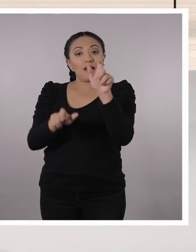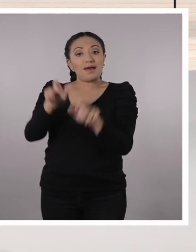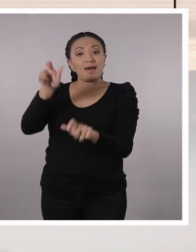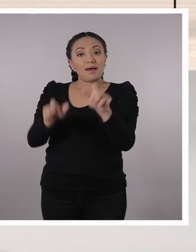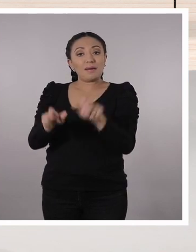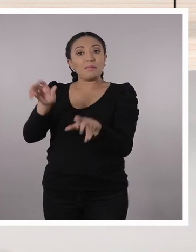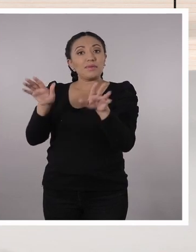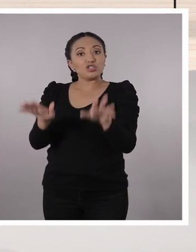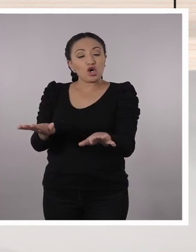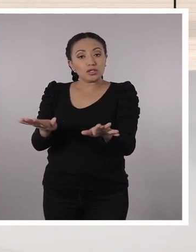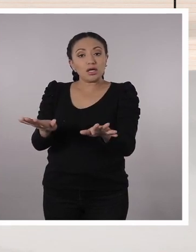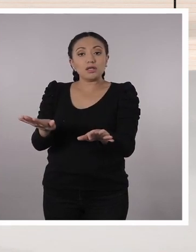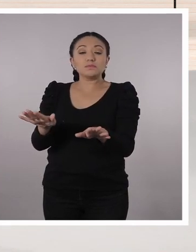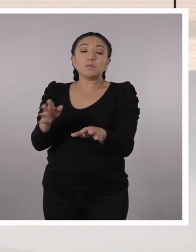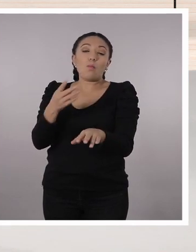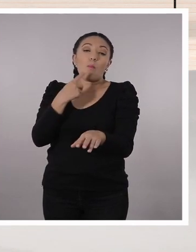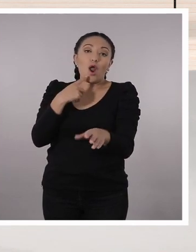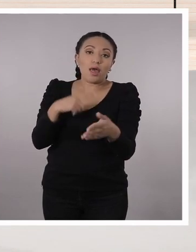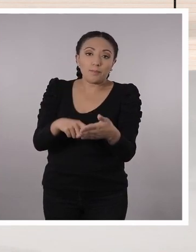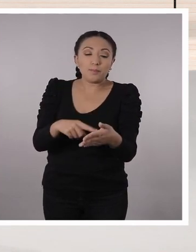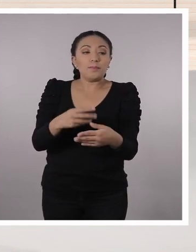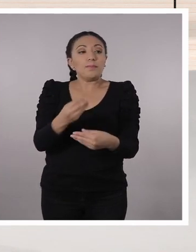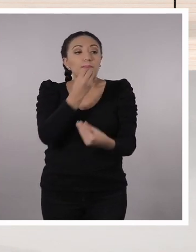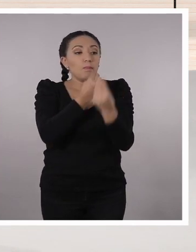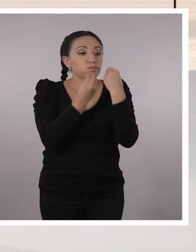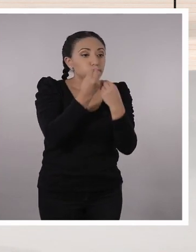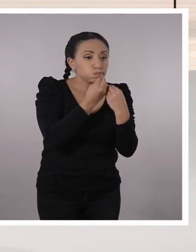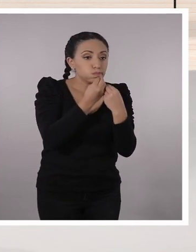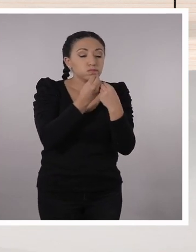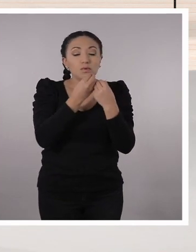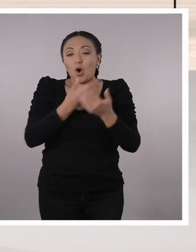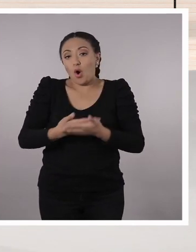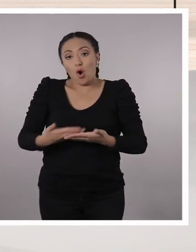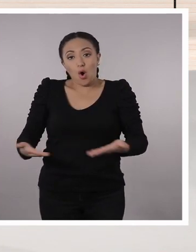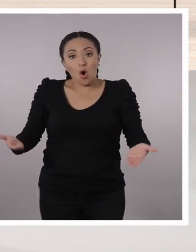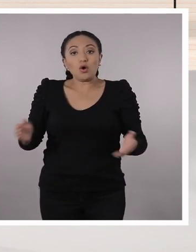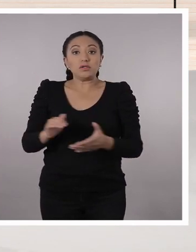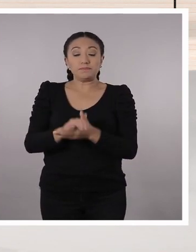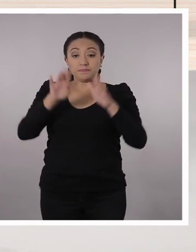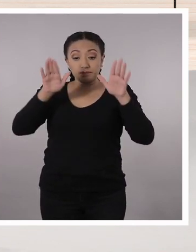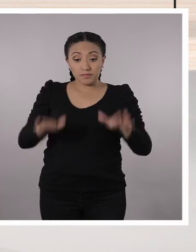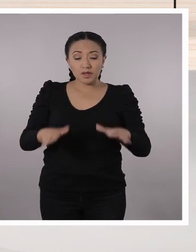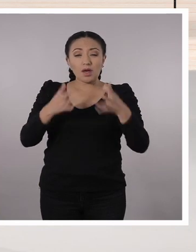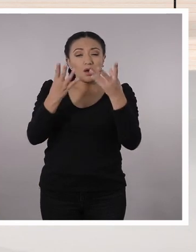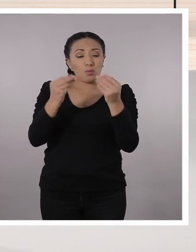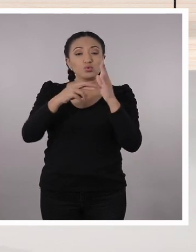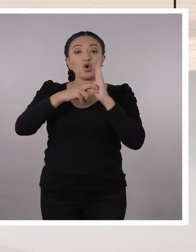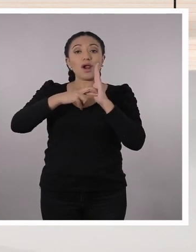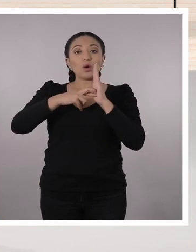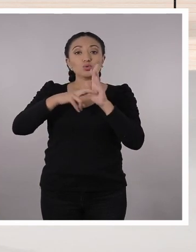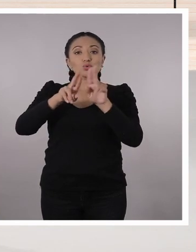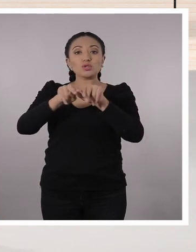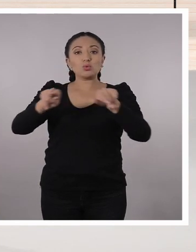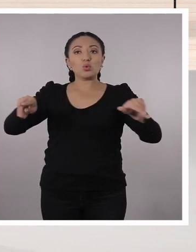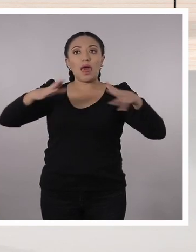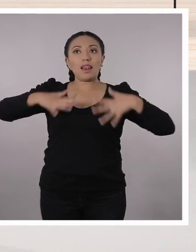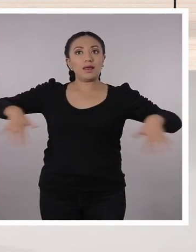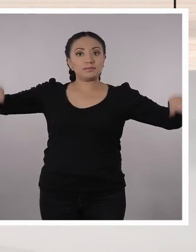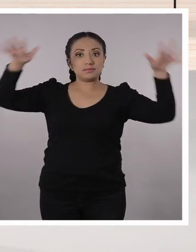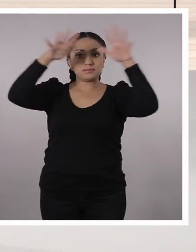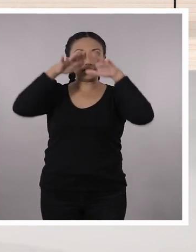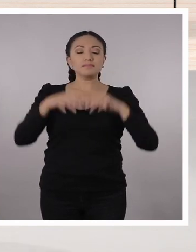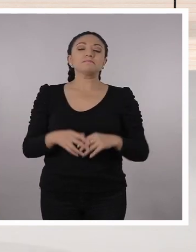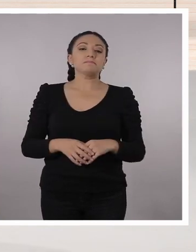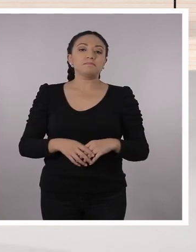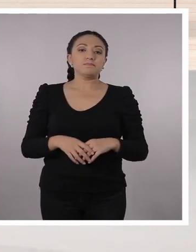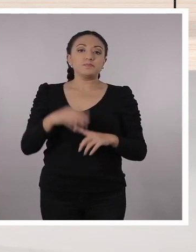el alimento o la materia prima. En el Ecuador hay una diversidad de recursos naturales. Por ejemplo, el